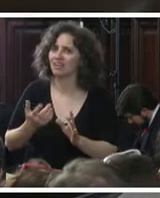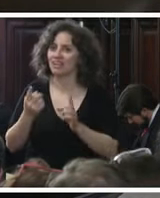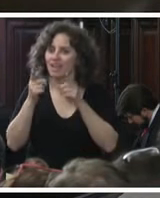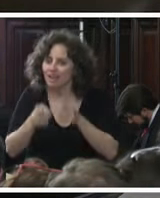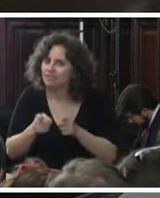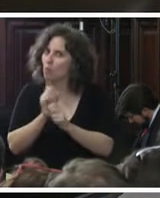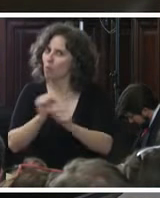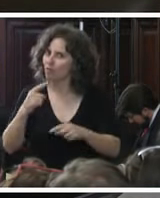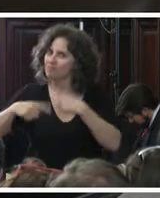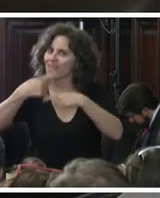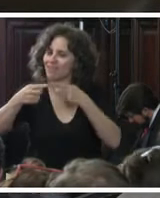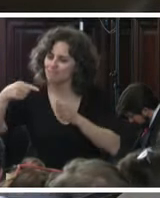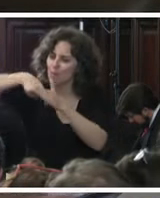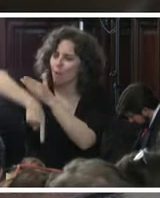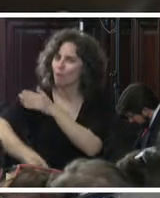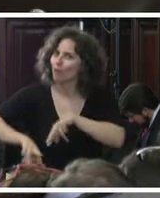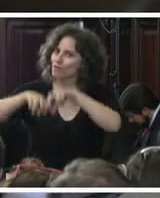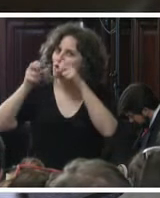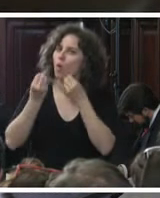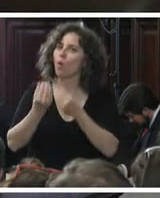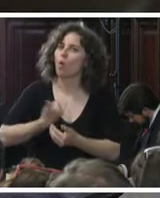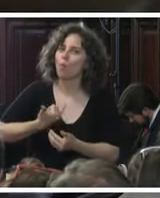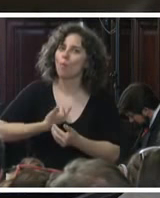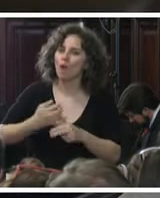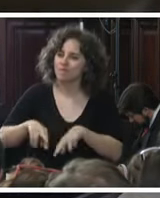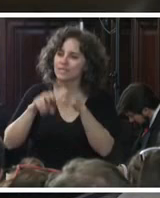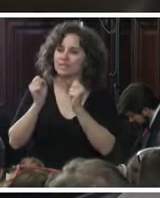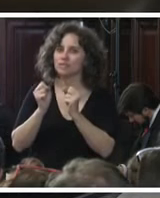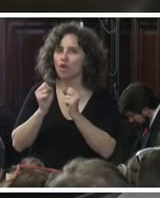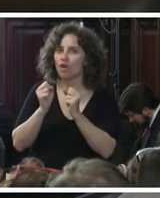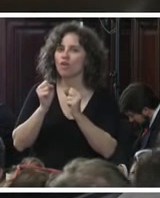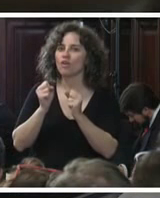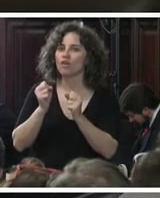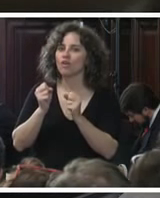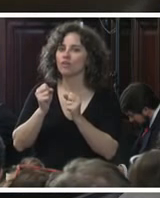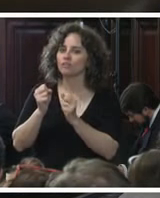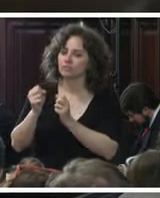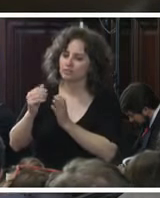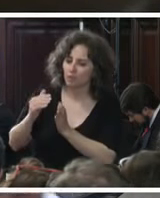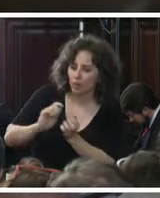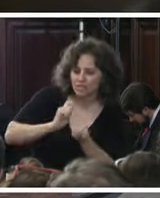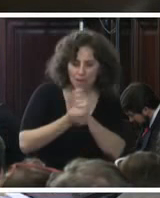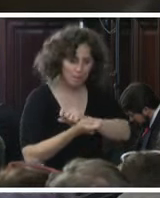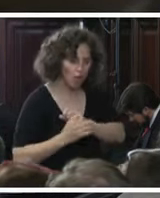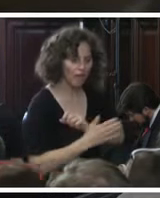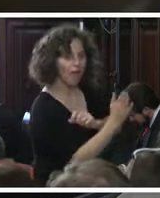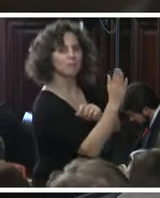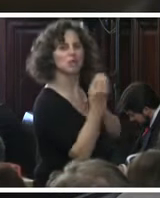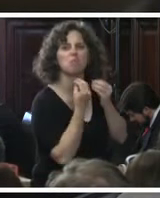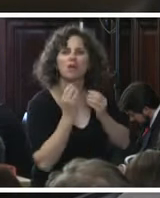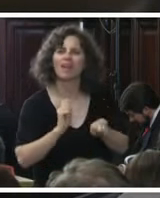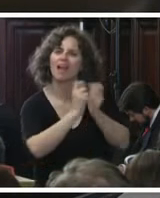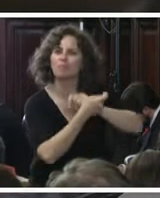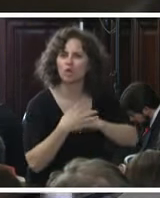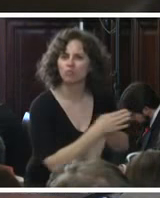investigación de cómo la investigación salió del camino cierto por qué salió del camino